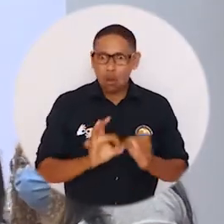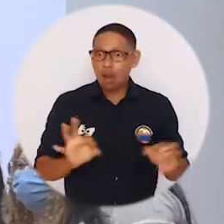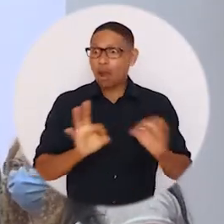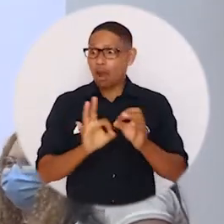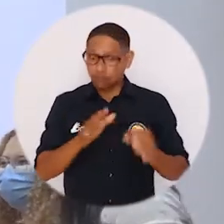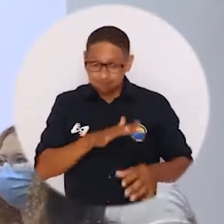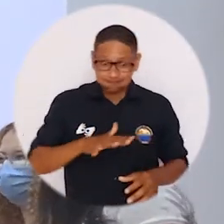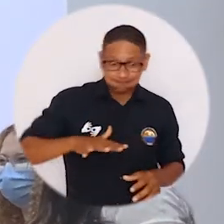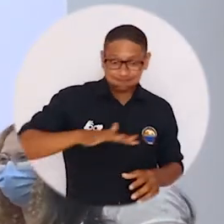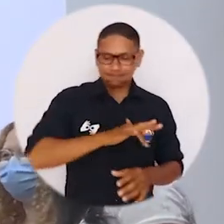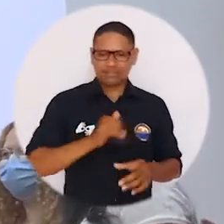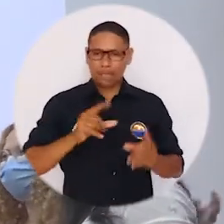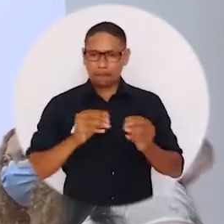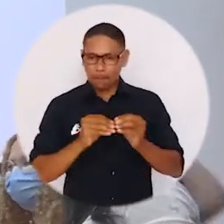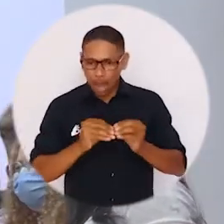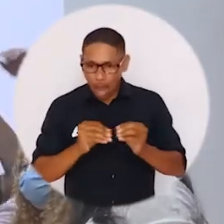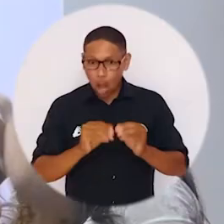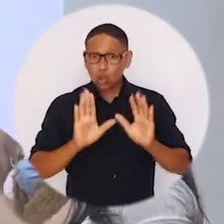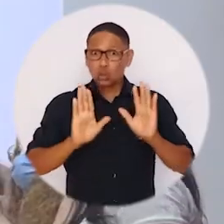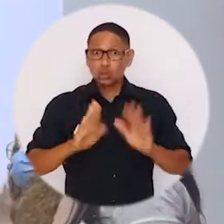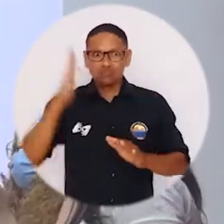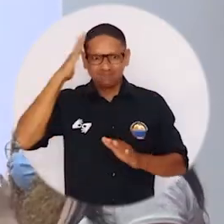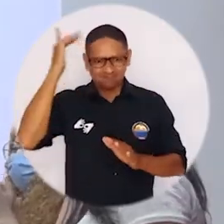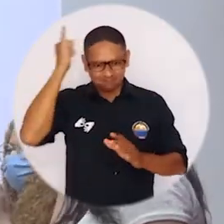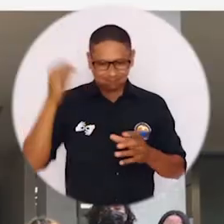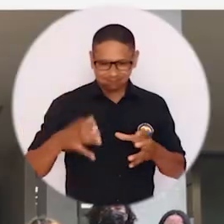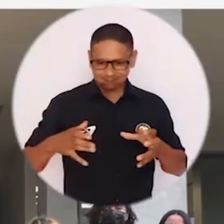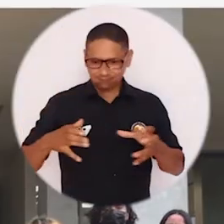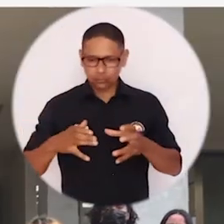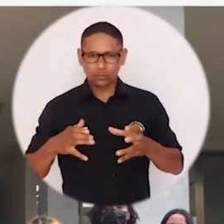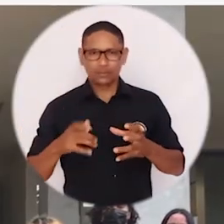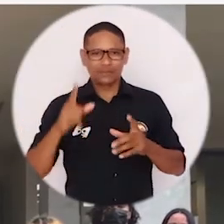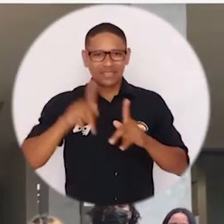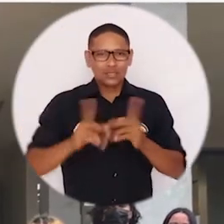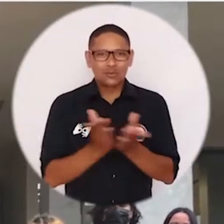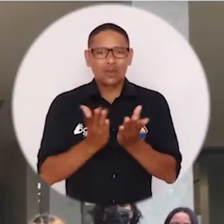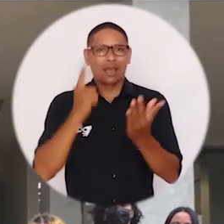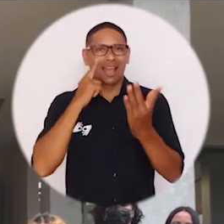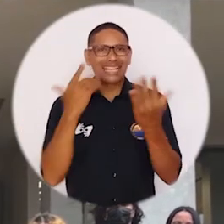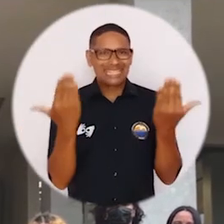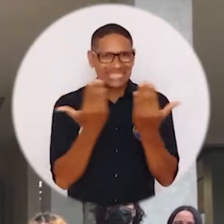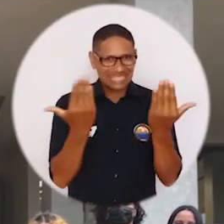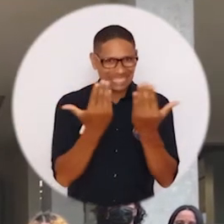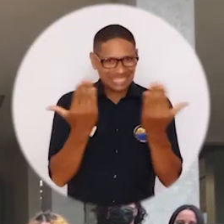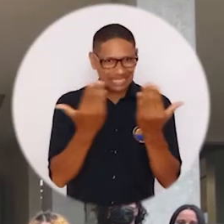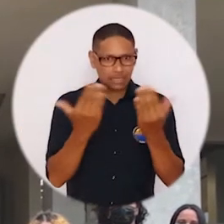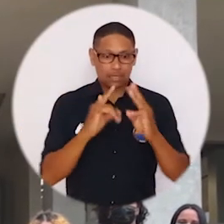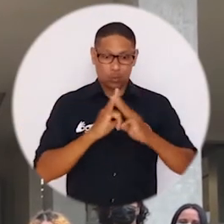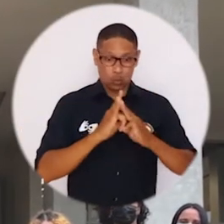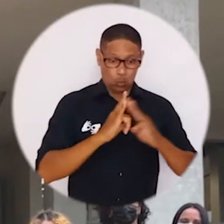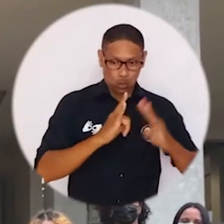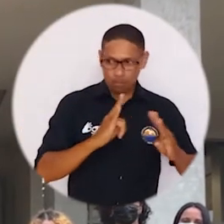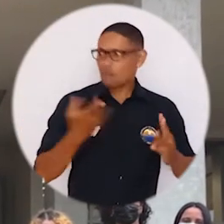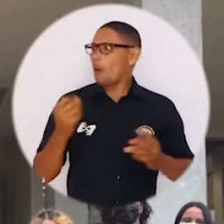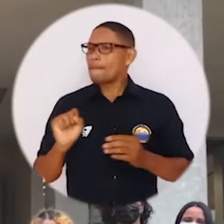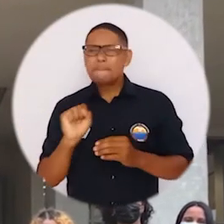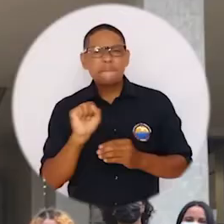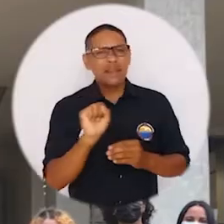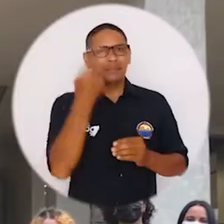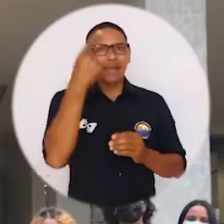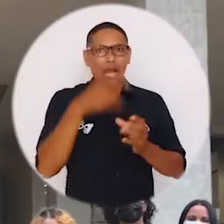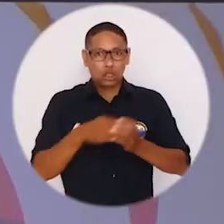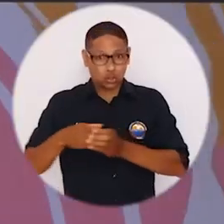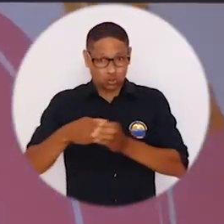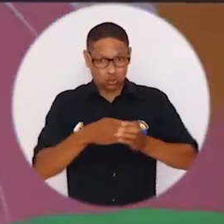fortalecer el sentido de pertenencia al interior de su unidad académica, estudiantes del Programa de Cine y Audiovisuales de la Universidad del